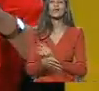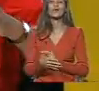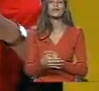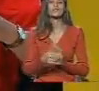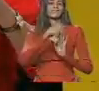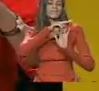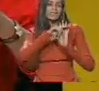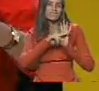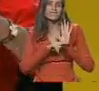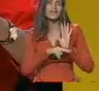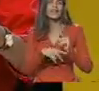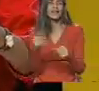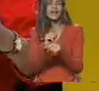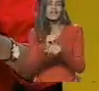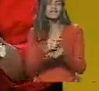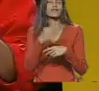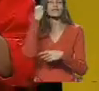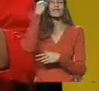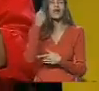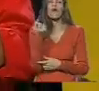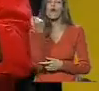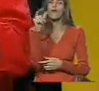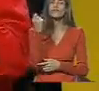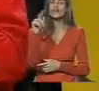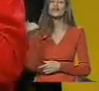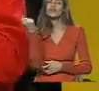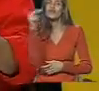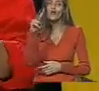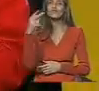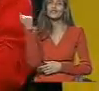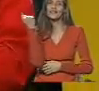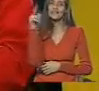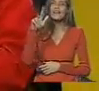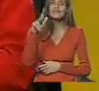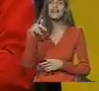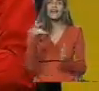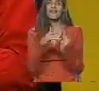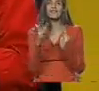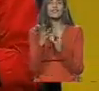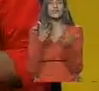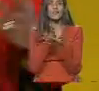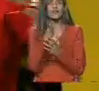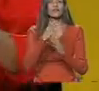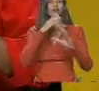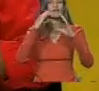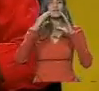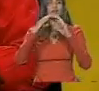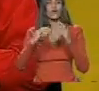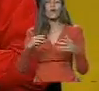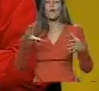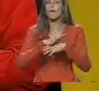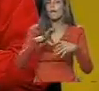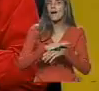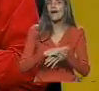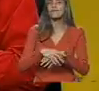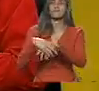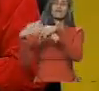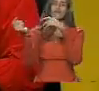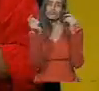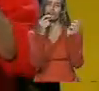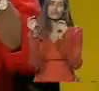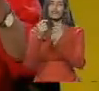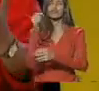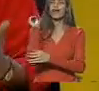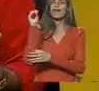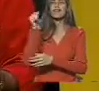la agenda, rapidito, que te apareció 11, 12 y 13, lo de los medios comunitarios el martes, el debate en la asamblea,